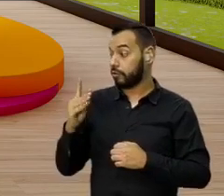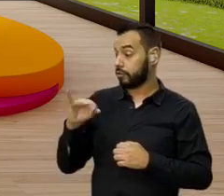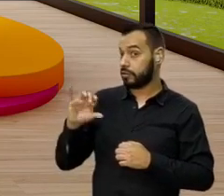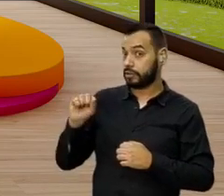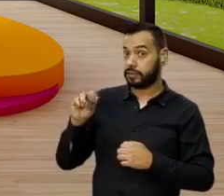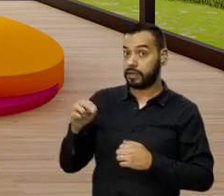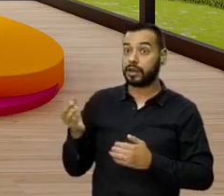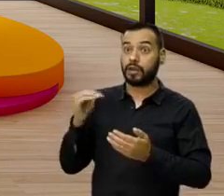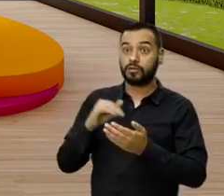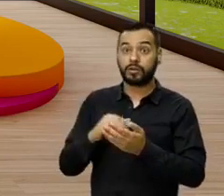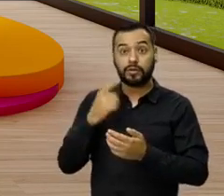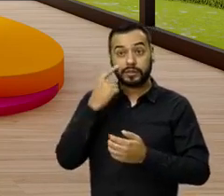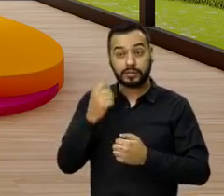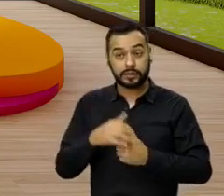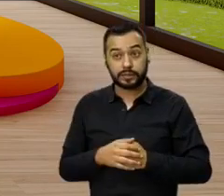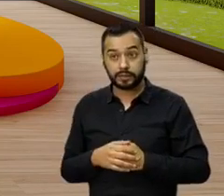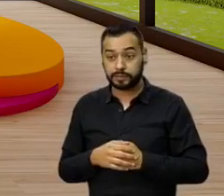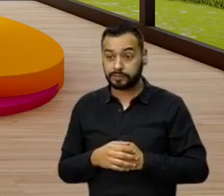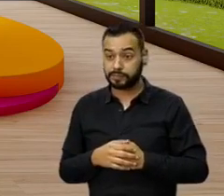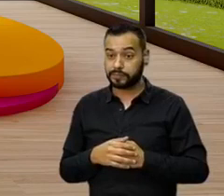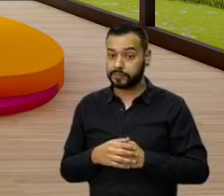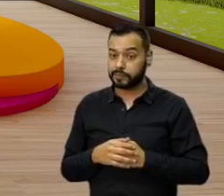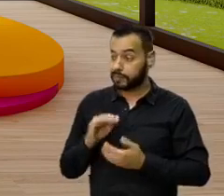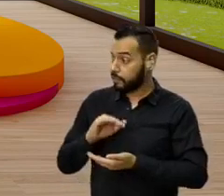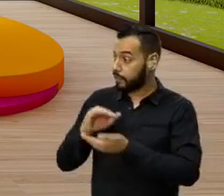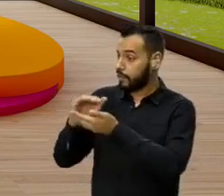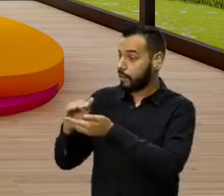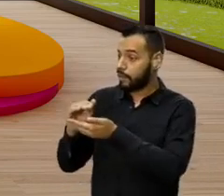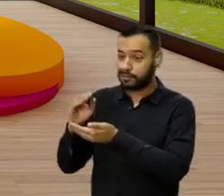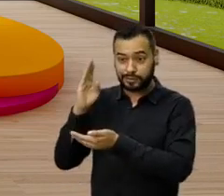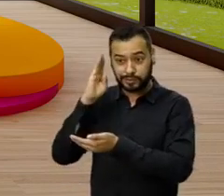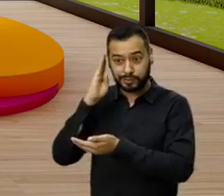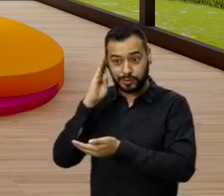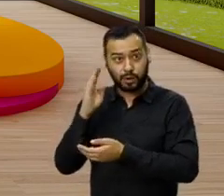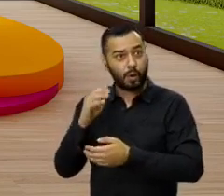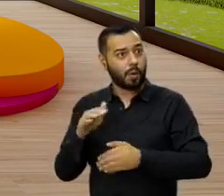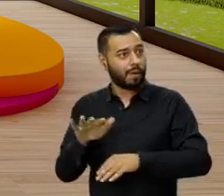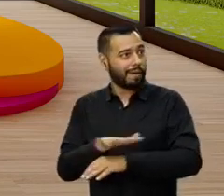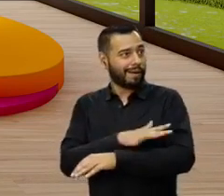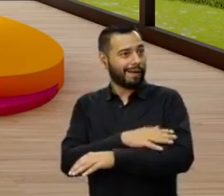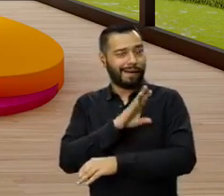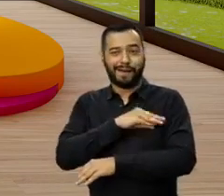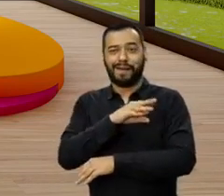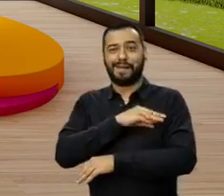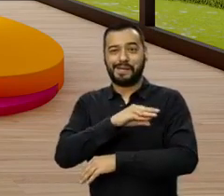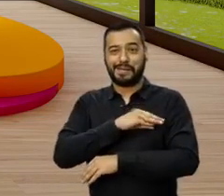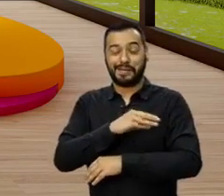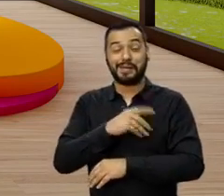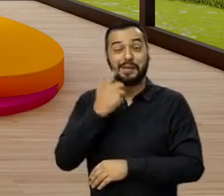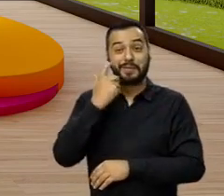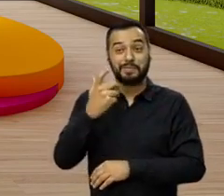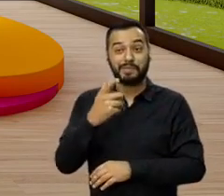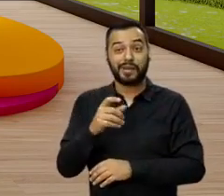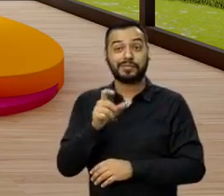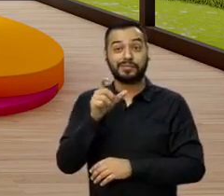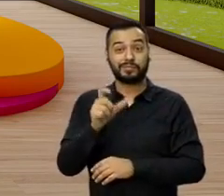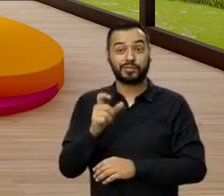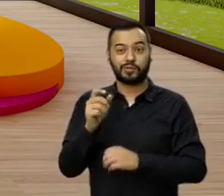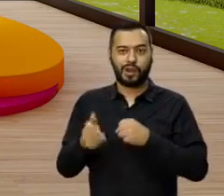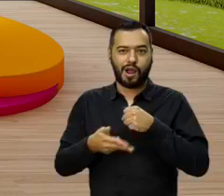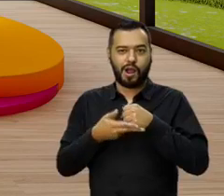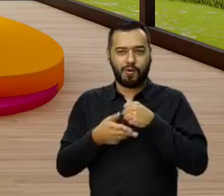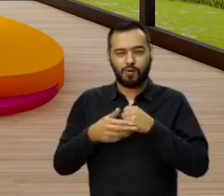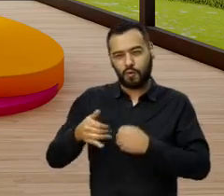nuevamente, qué chévere, bueno, qué te pareció esta entrega de este beneficio. Emocionante y sobre todo que es un